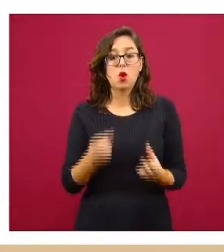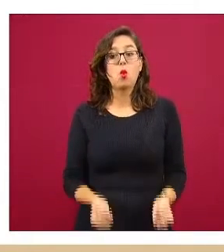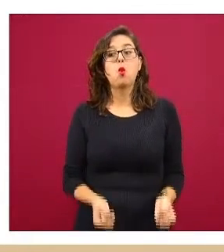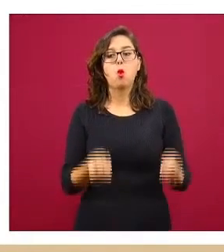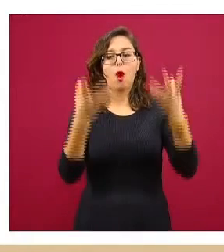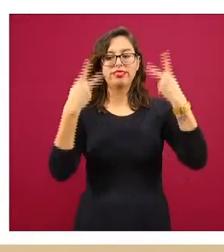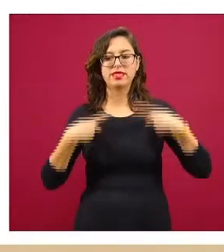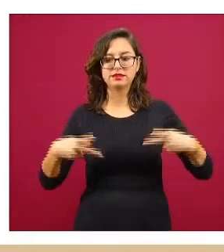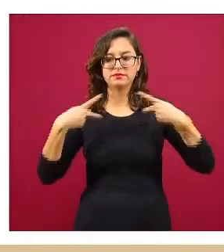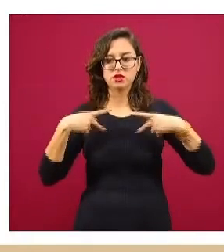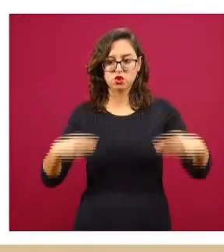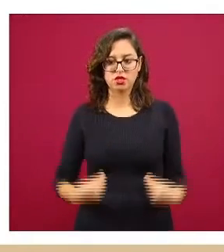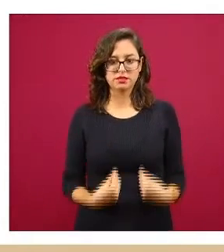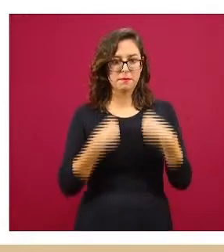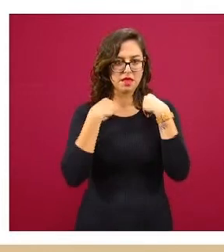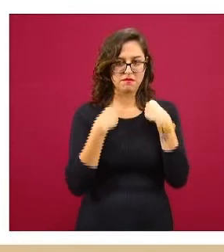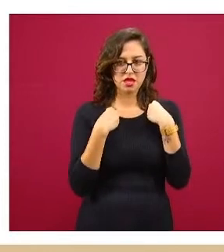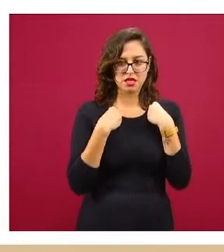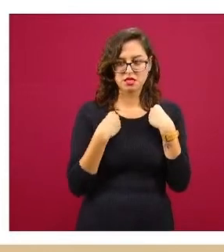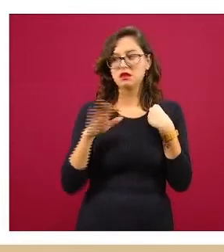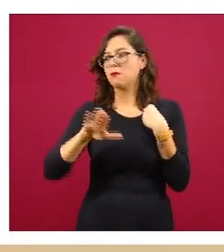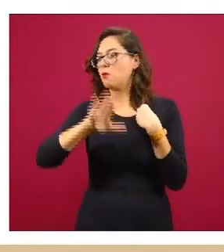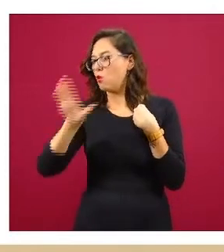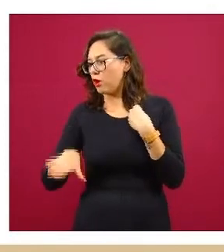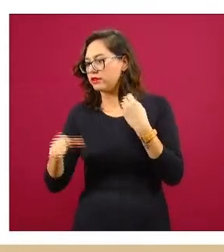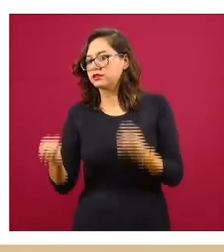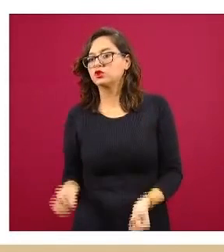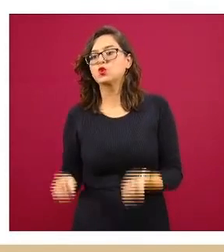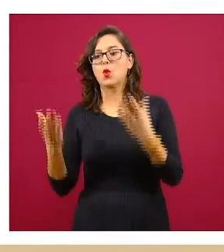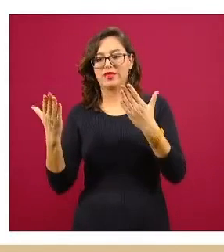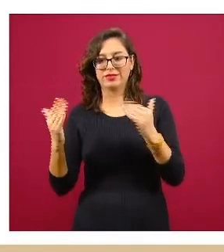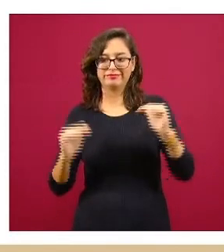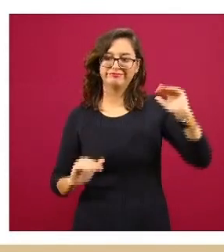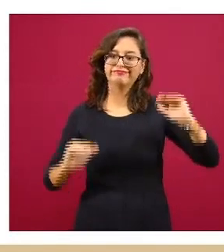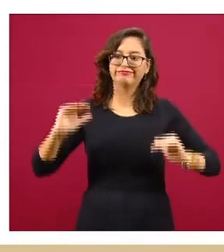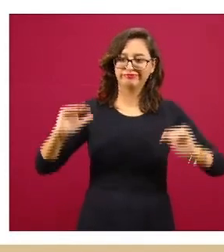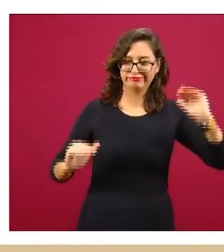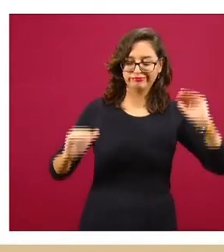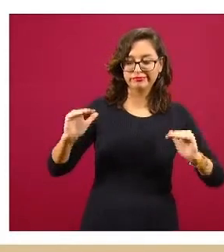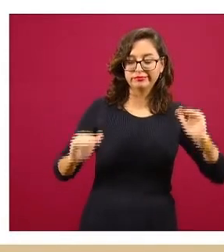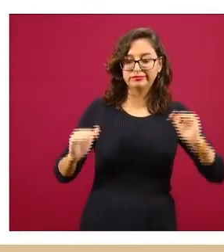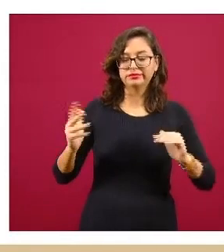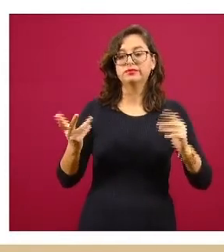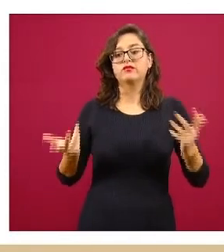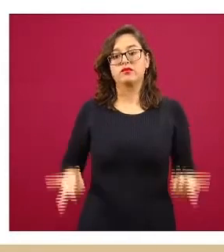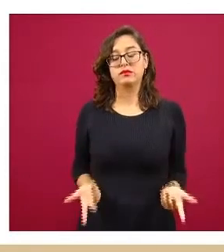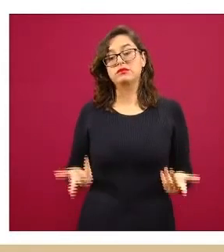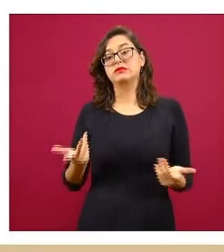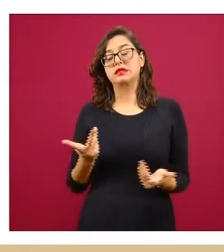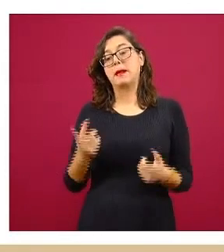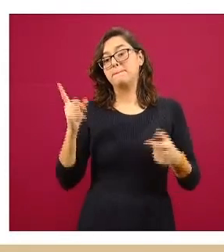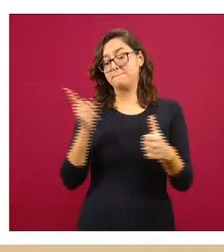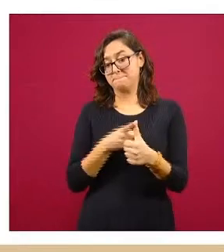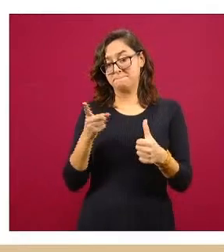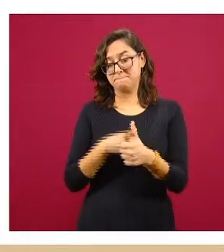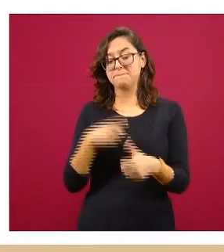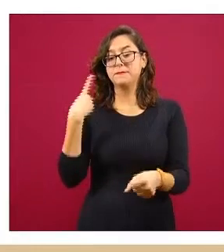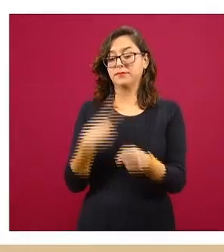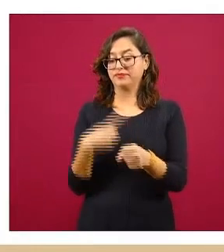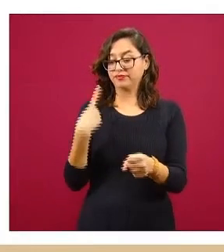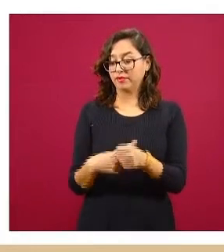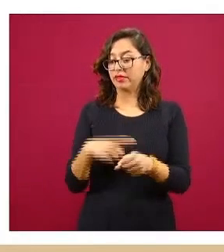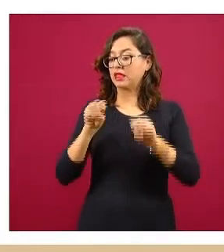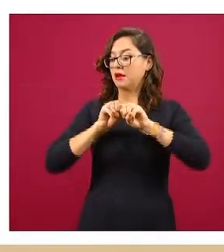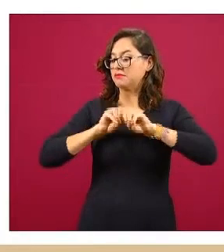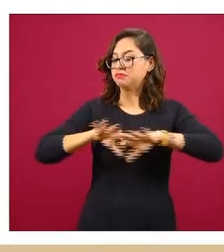población, el número de muertes o el número de funciones, pues en principio va a depender obviamente del impacto que tiene la enfermedad,